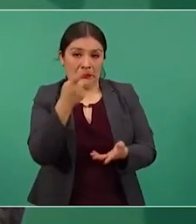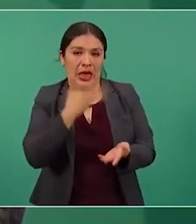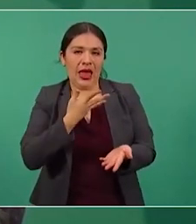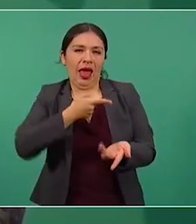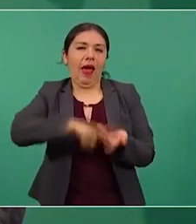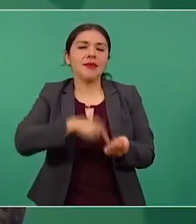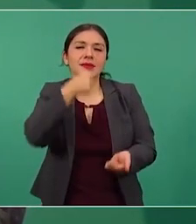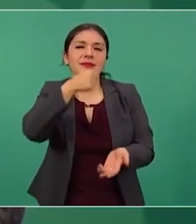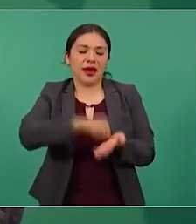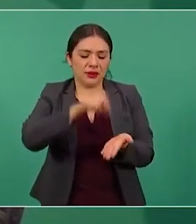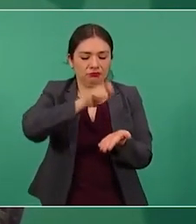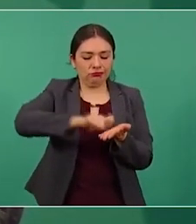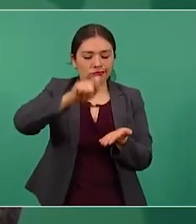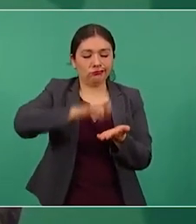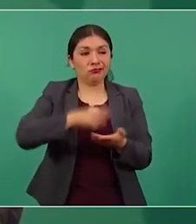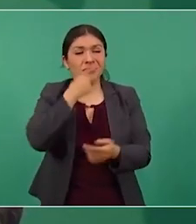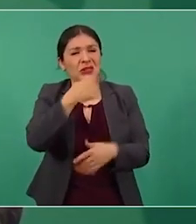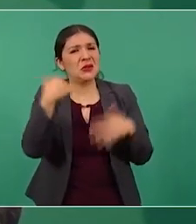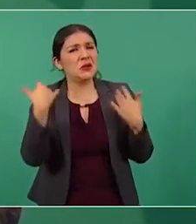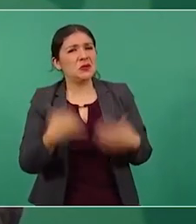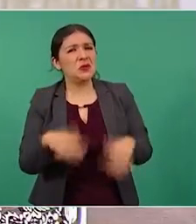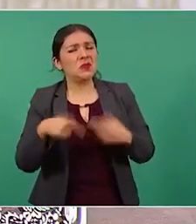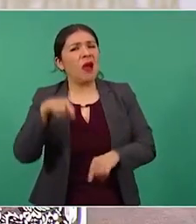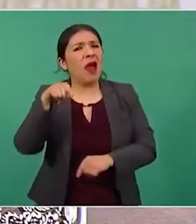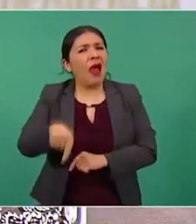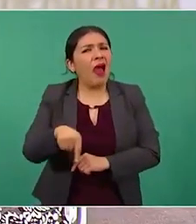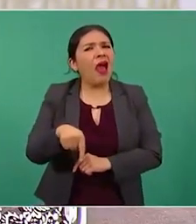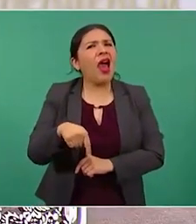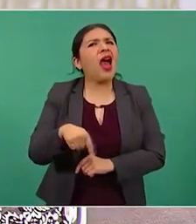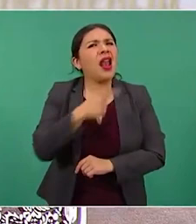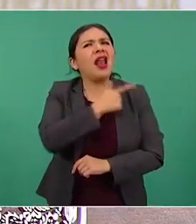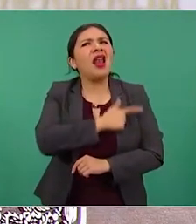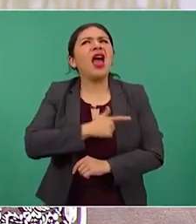que es hasta espiritista,